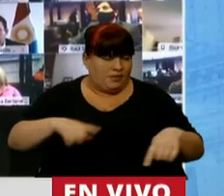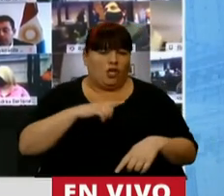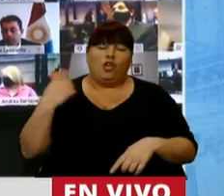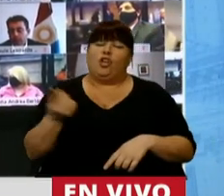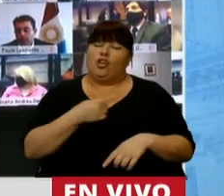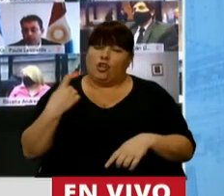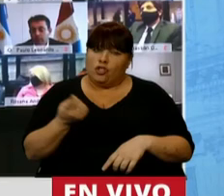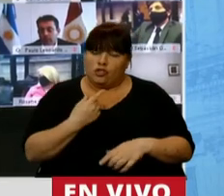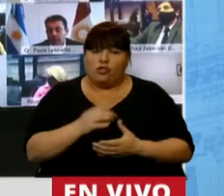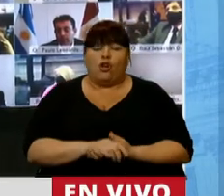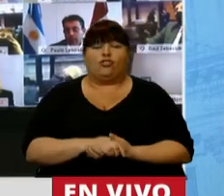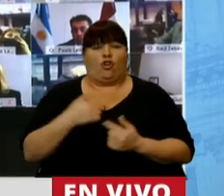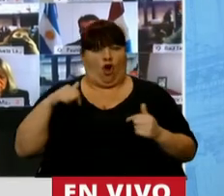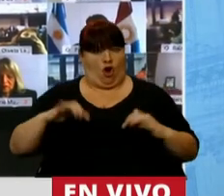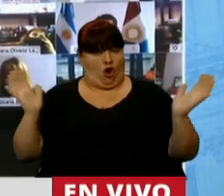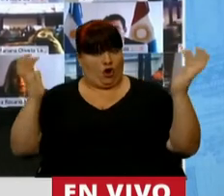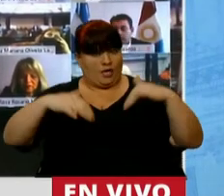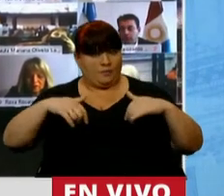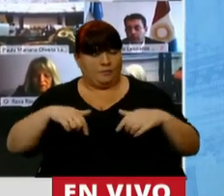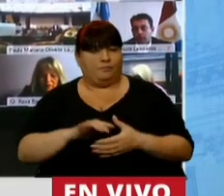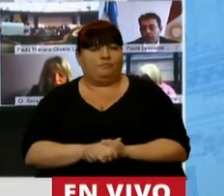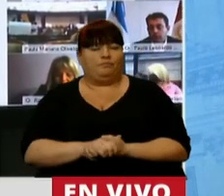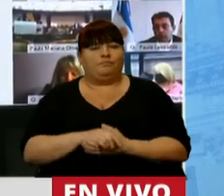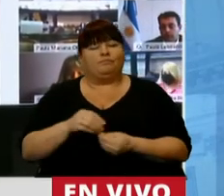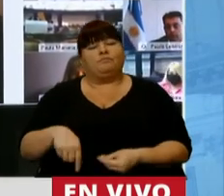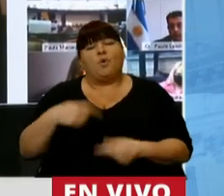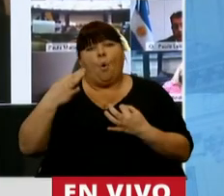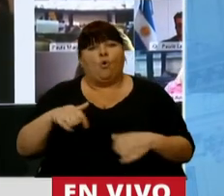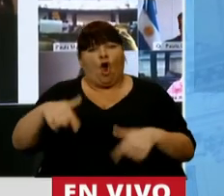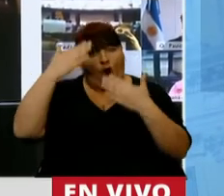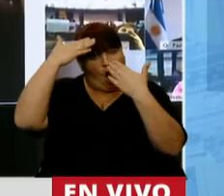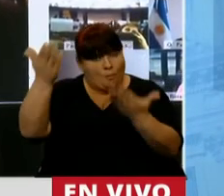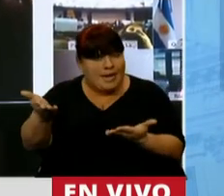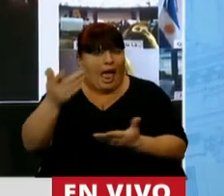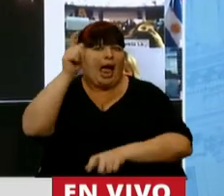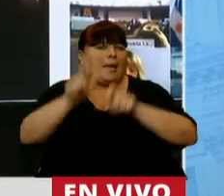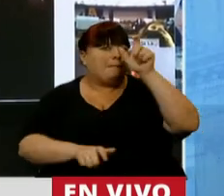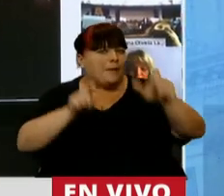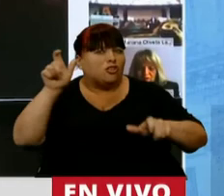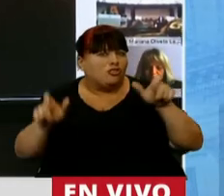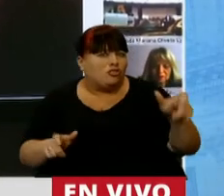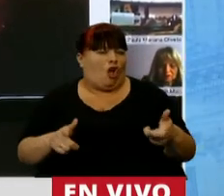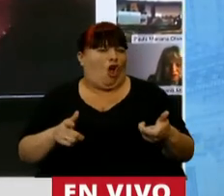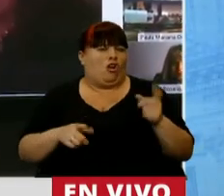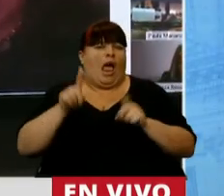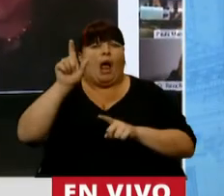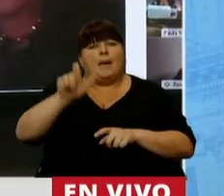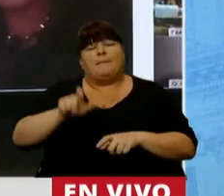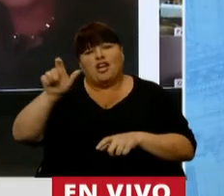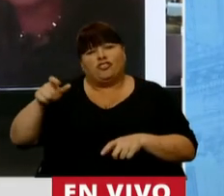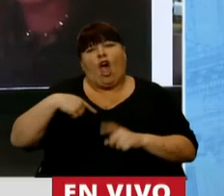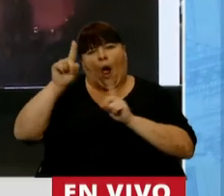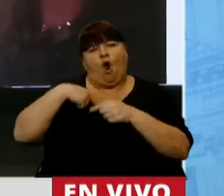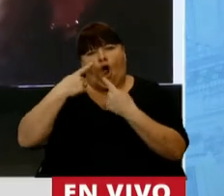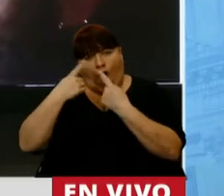nosotros, señor presidente, que hoy estamos rindiéndole homenajes a personas, algunas de las cuales uno